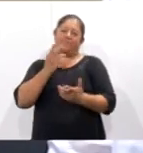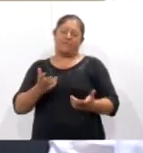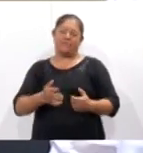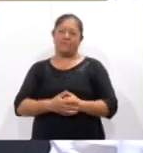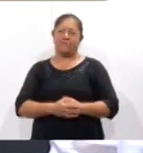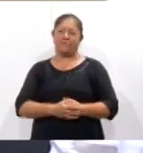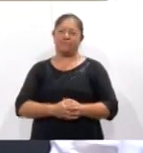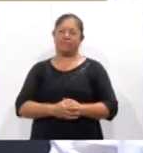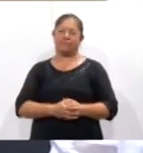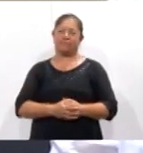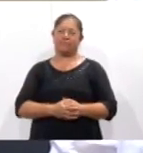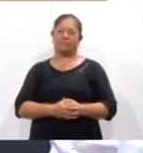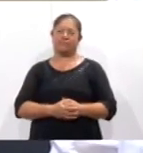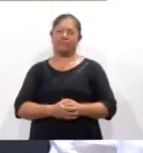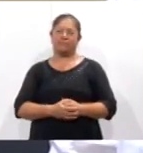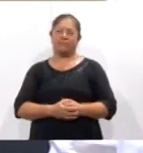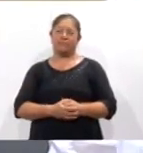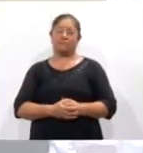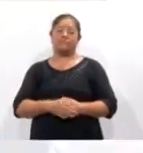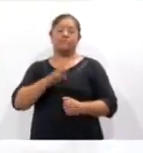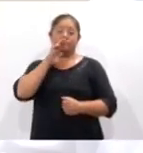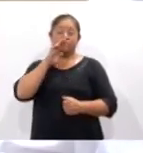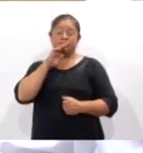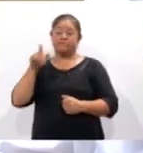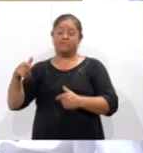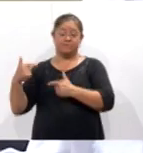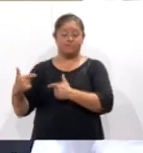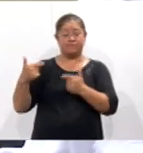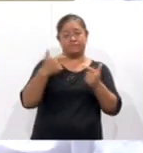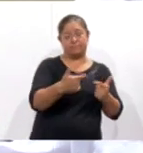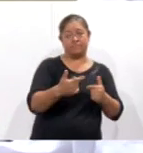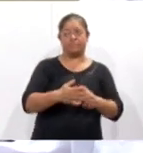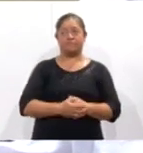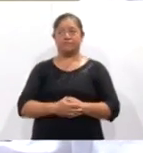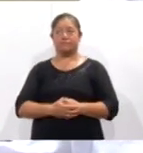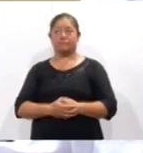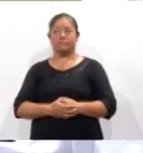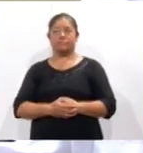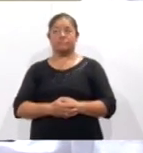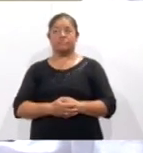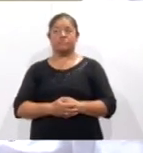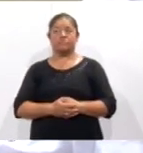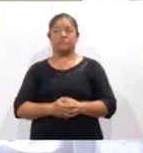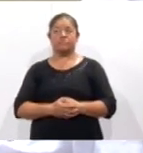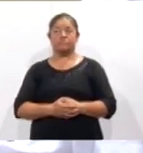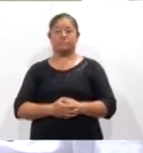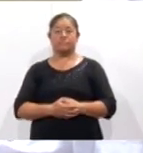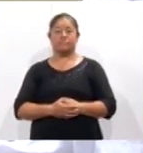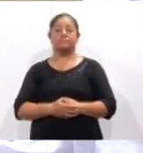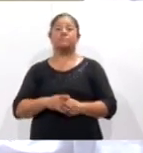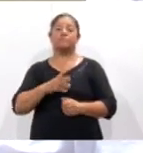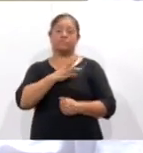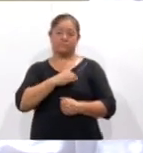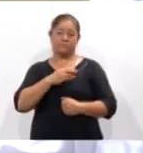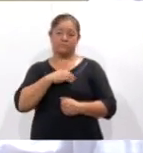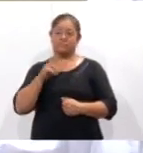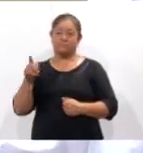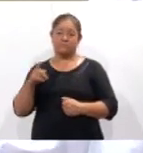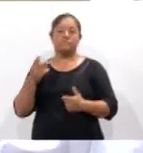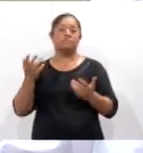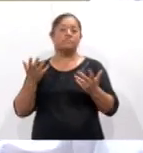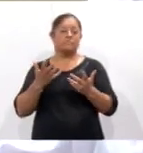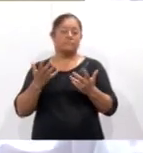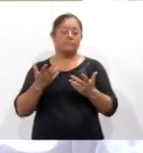lo que la mamá transmite, pero mi forma de expresarles el afecto a mis hijos era haciéndoles las